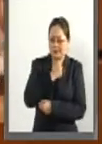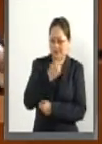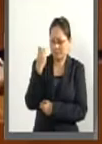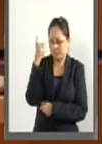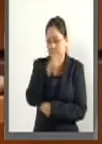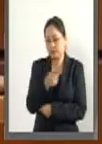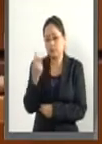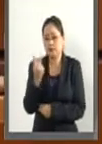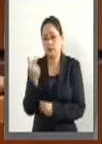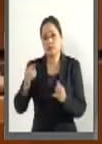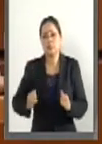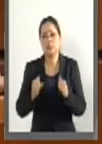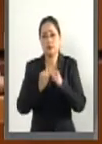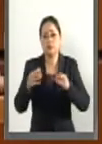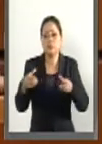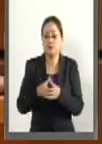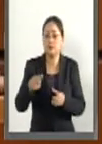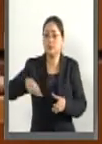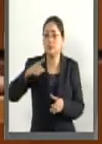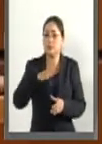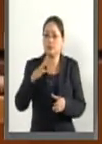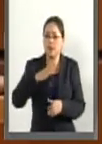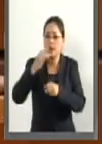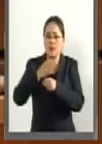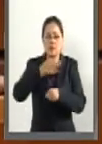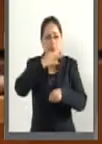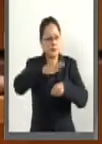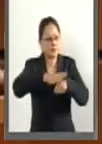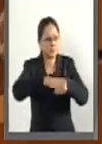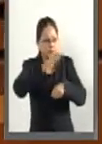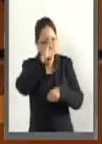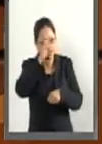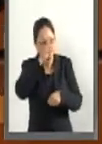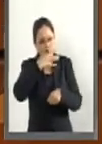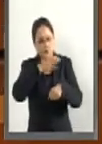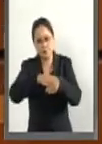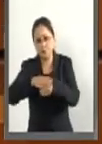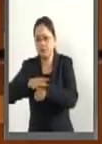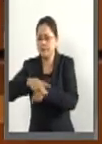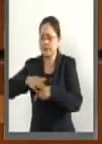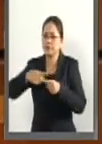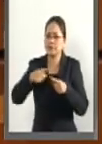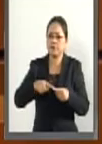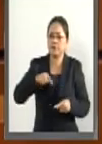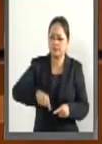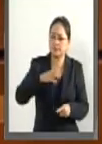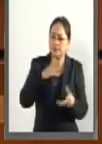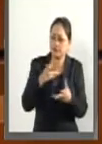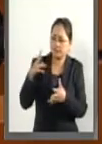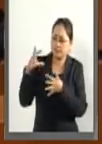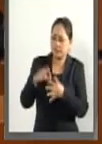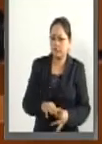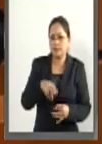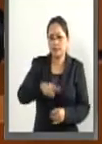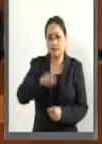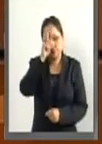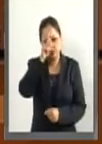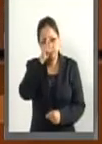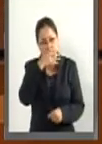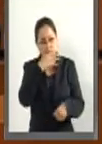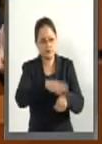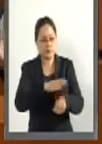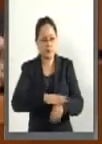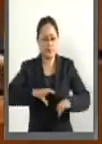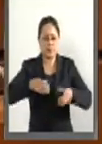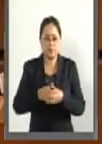ambas instituciones han estado haciendo una serie de recomendaciones que de alguna manera aquí se recogen. Recomendaciones que pueden